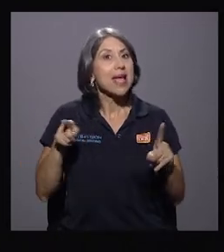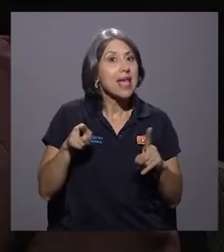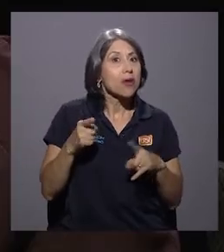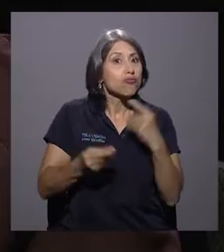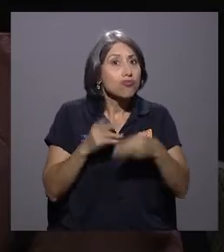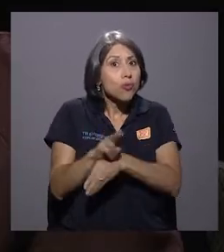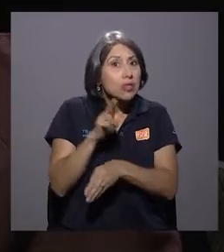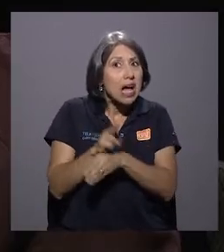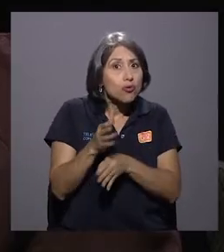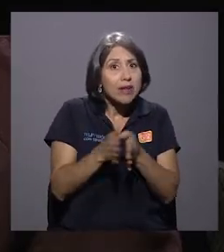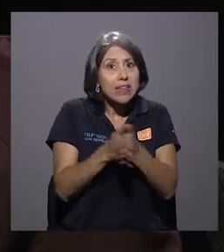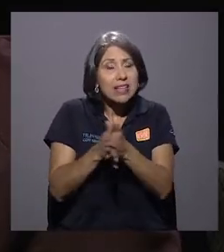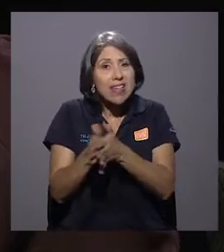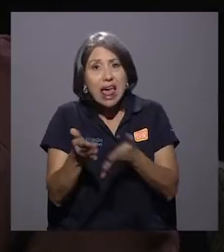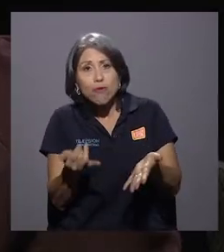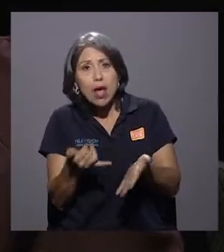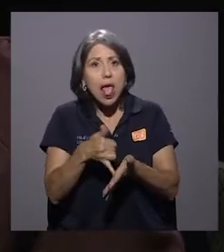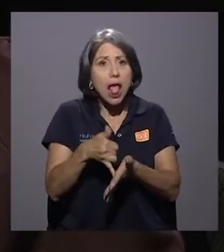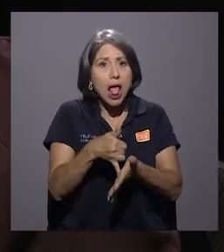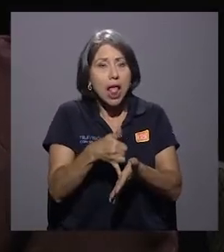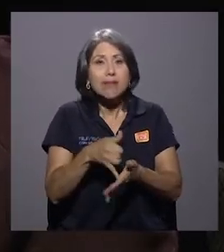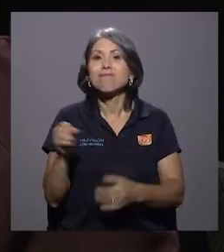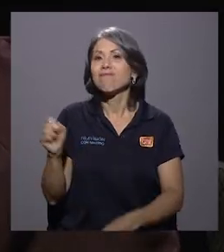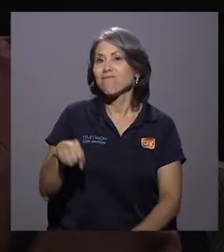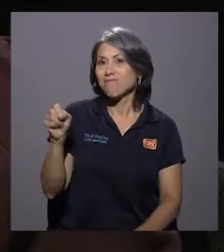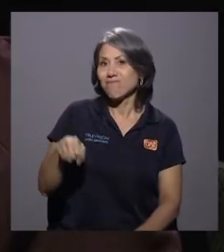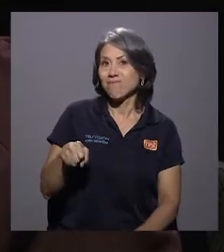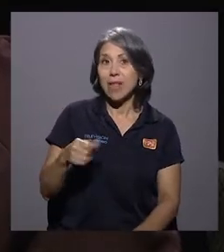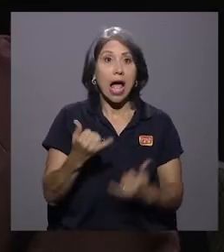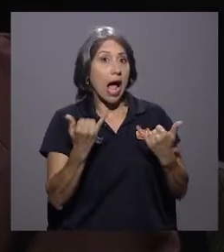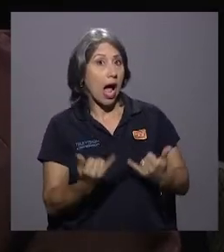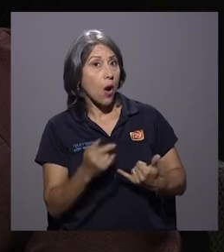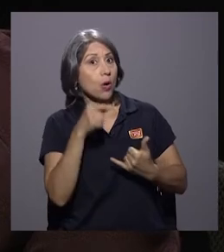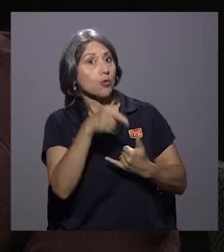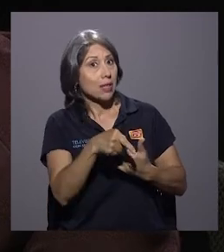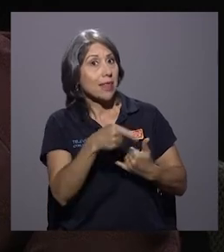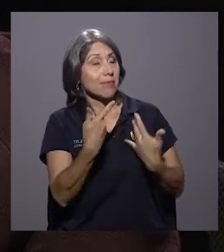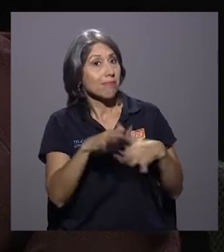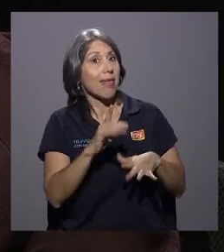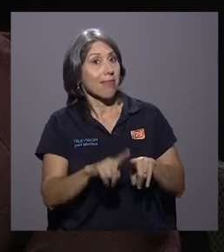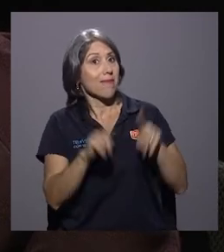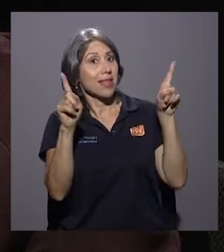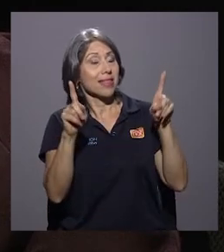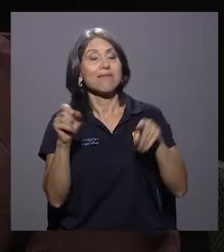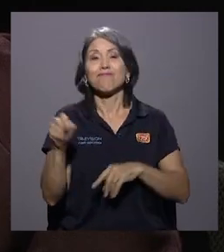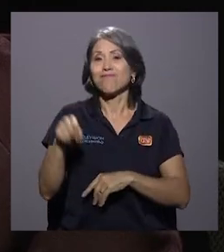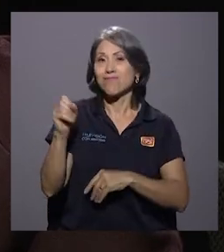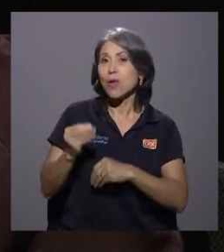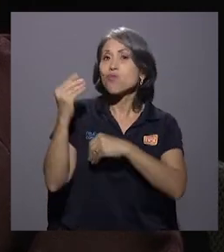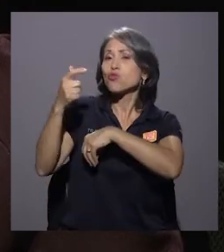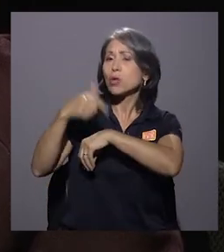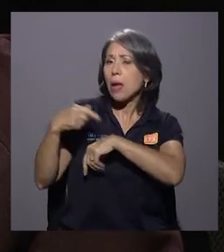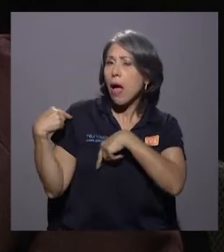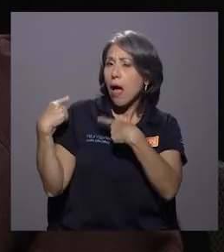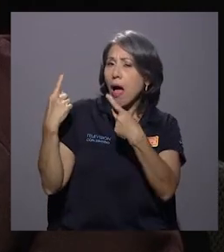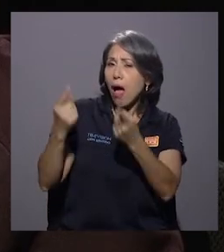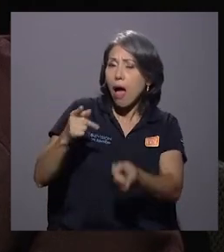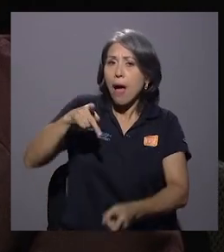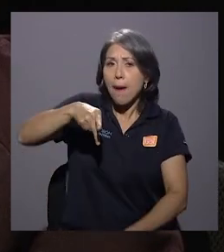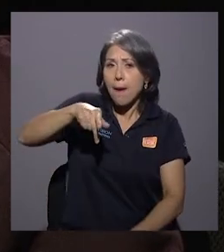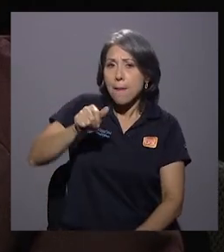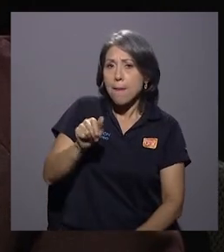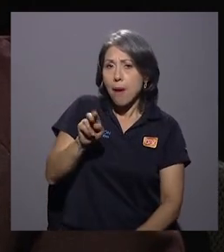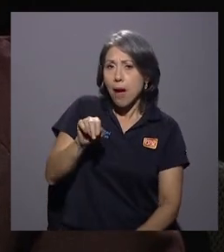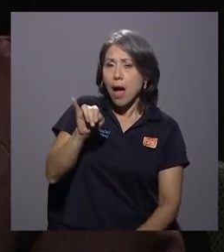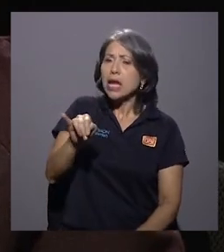deficitaria. Sí, efectivamente, durante muchos años... encuentra en otros términos, me dice, Durante mucho tiempo el Patronato Nacional de la